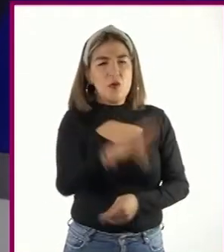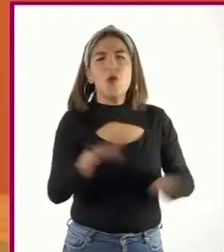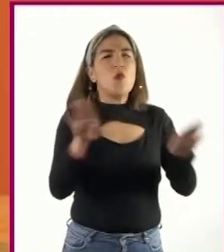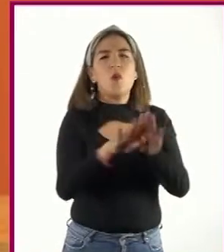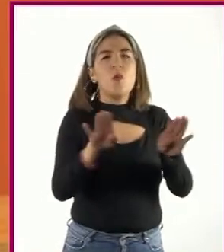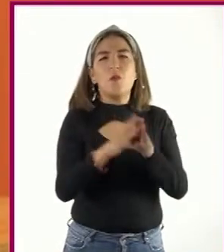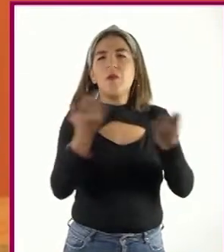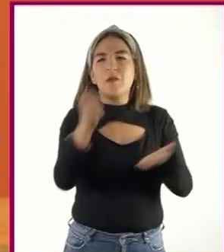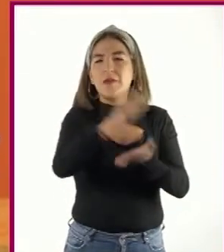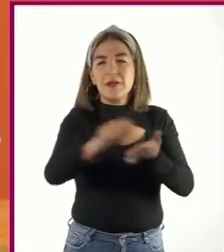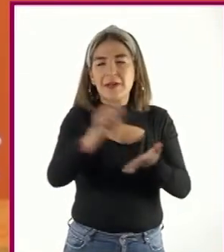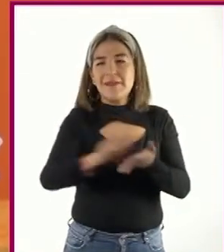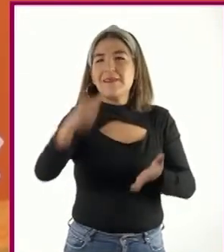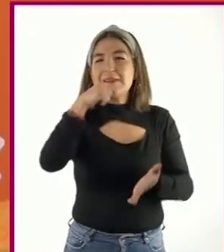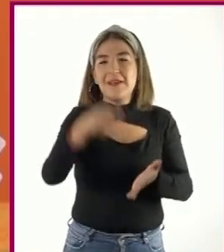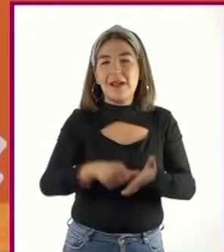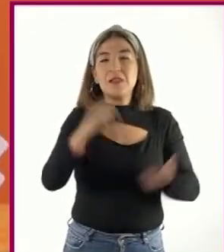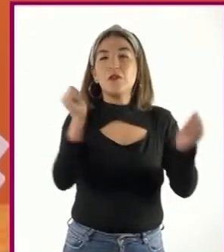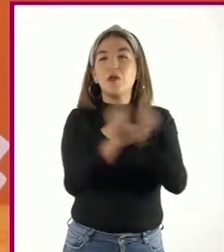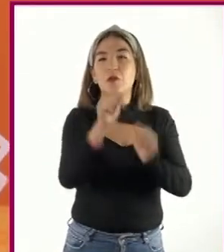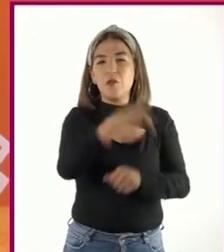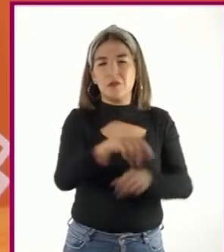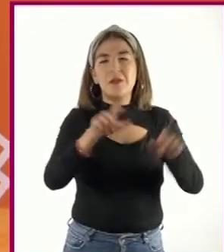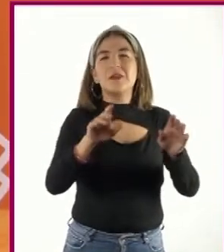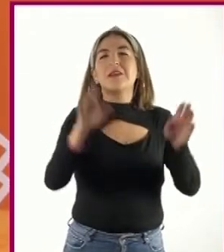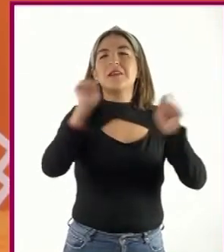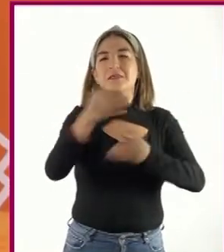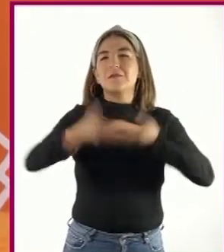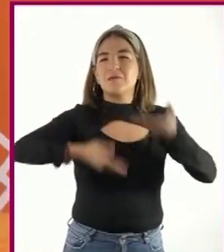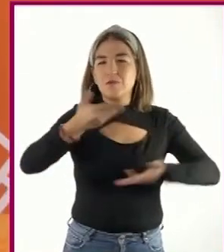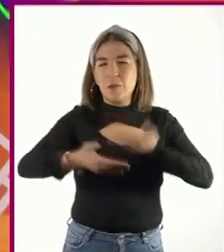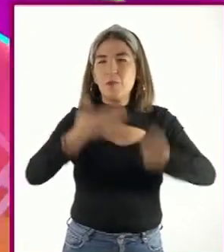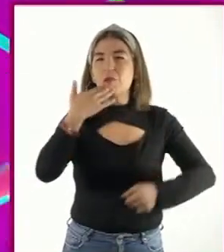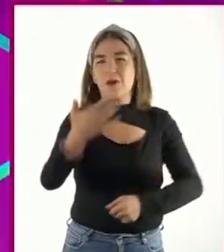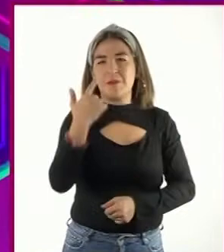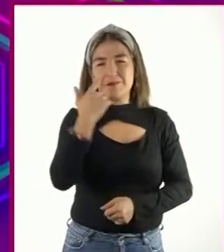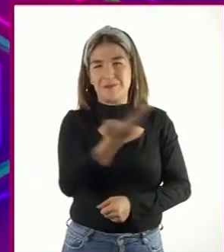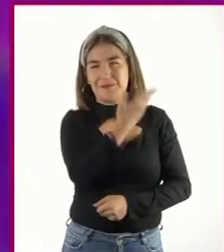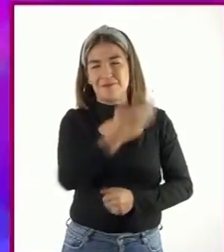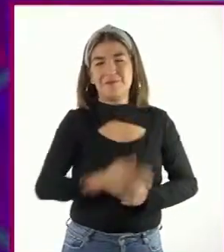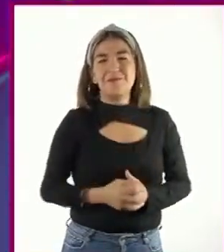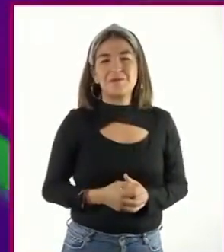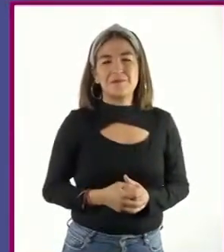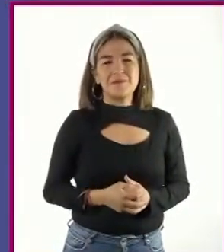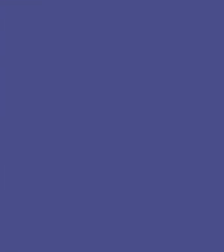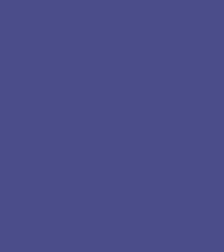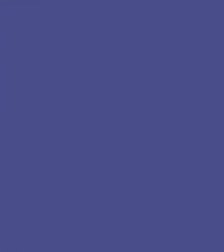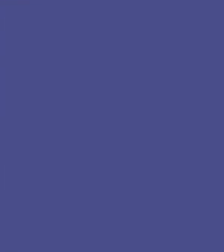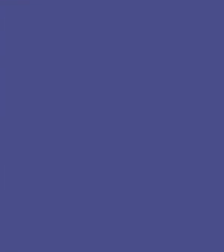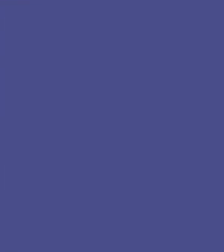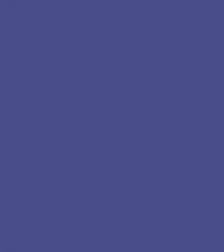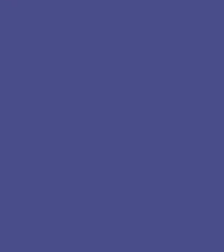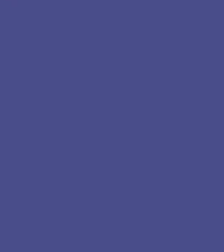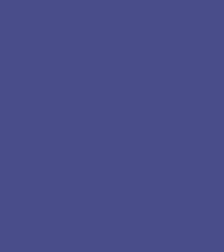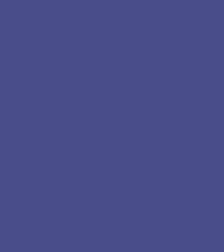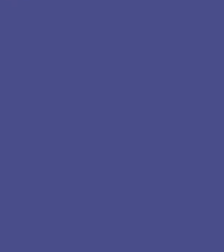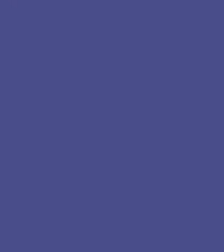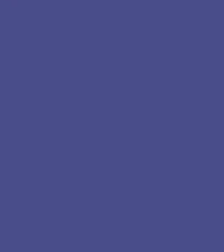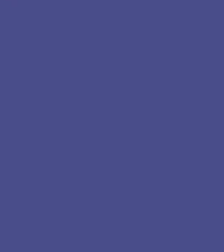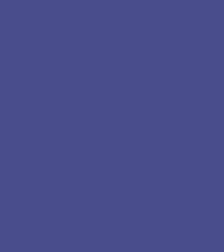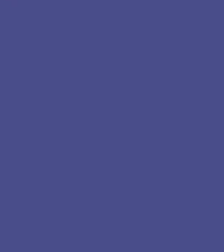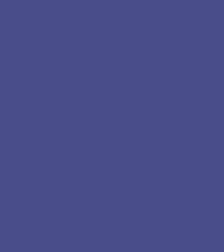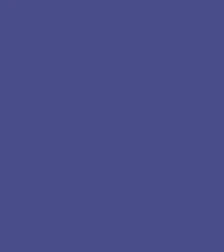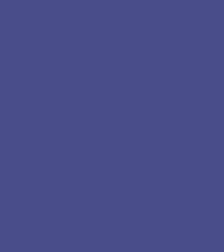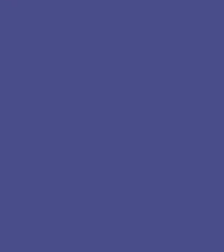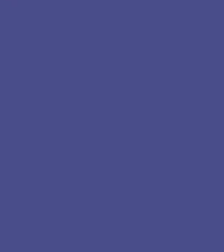quedaría la carta con la fórmula de cortesía correcta. Licenciado Omar Hernández Contreras, director de la